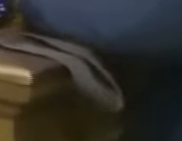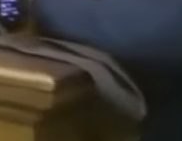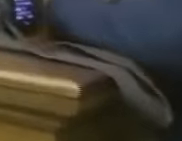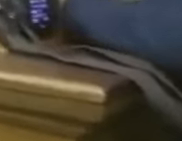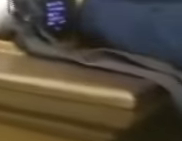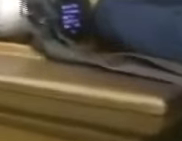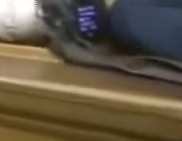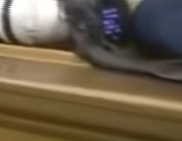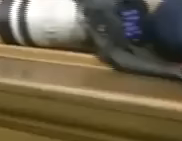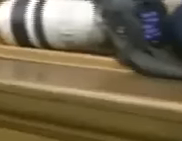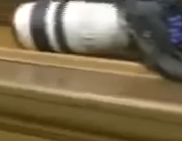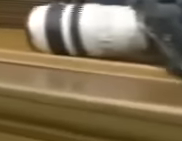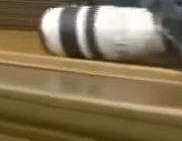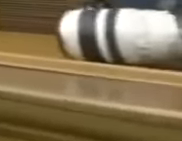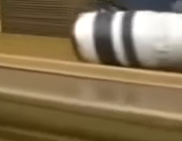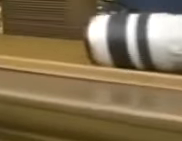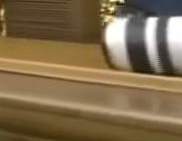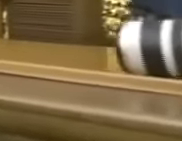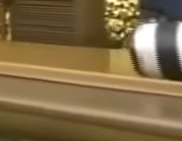Presidente, ¿cómo estamos?